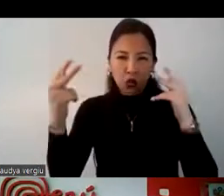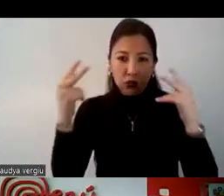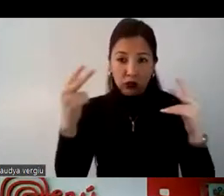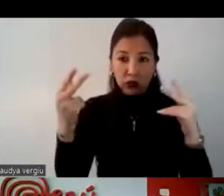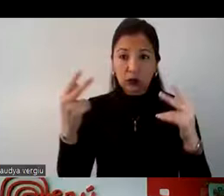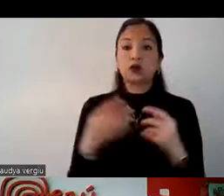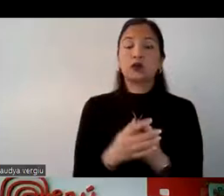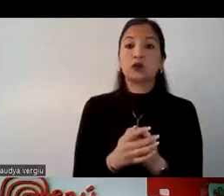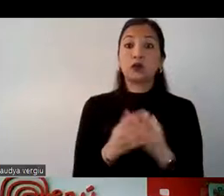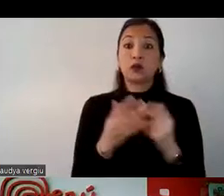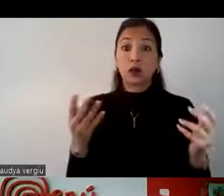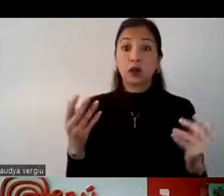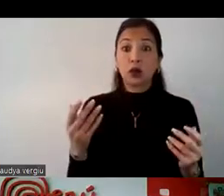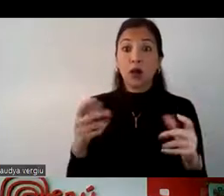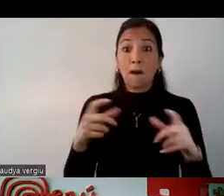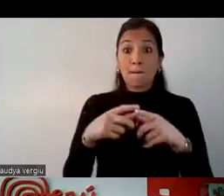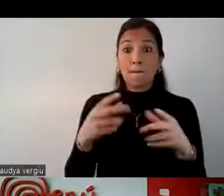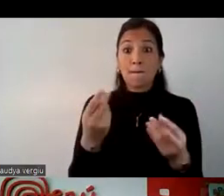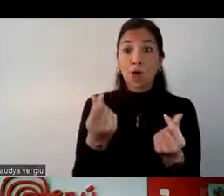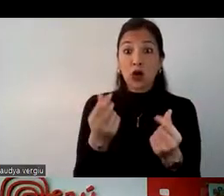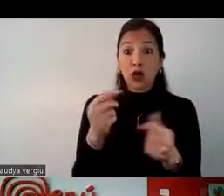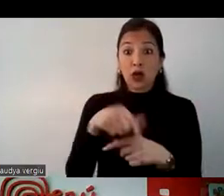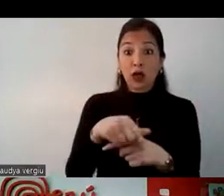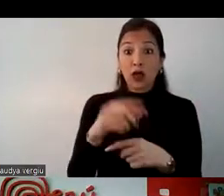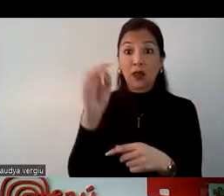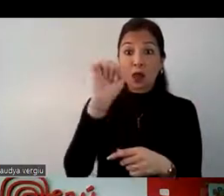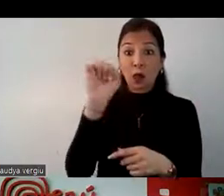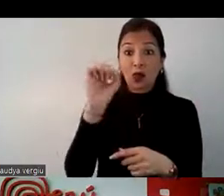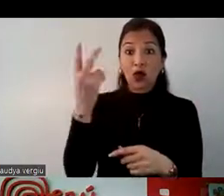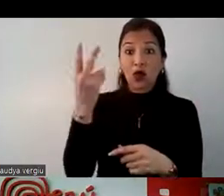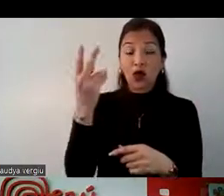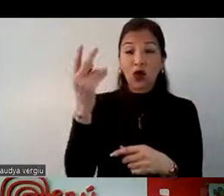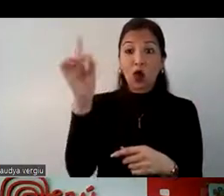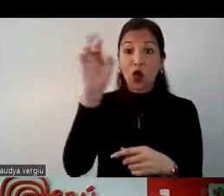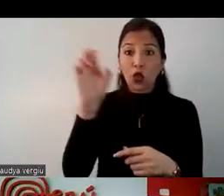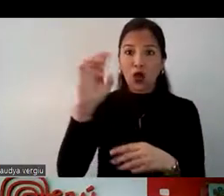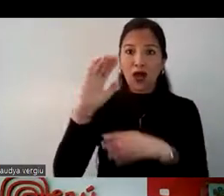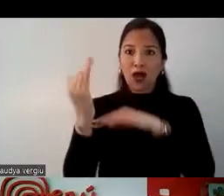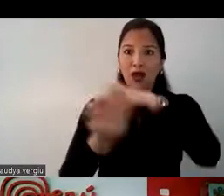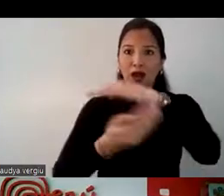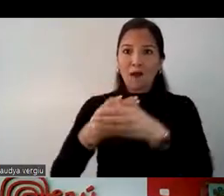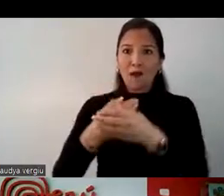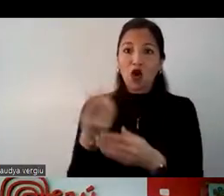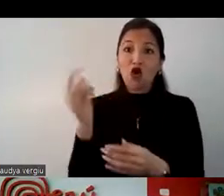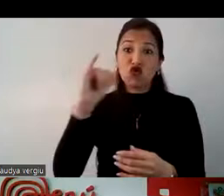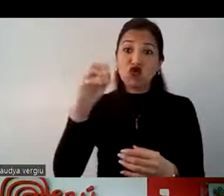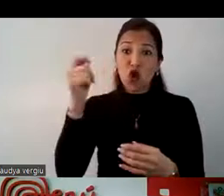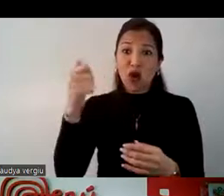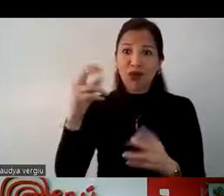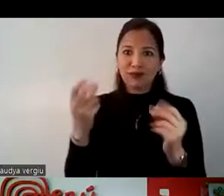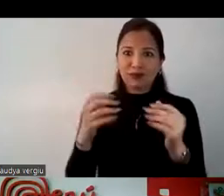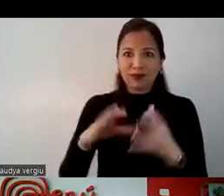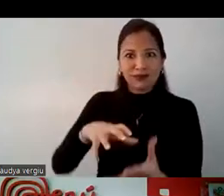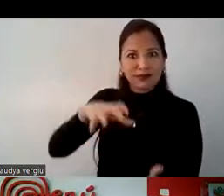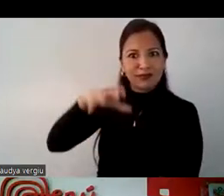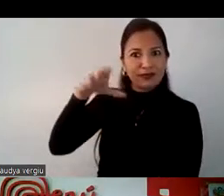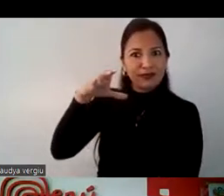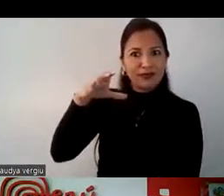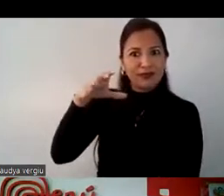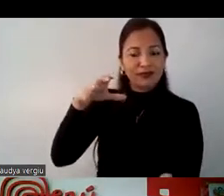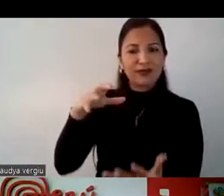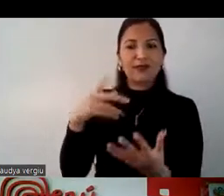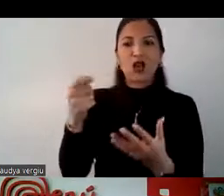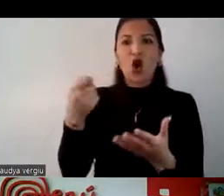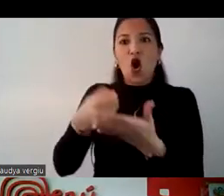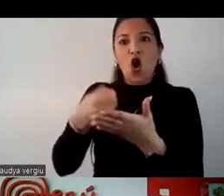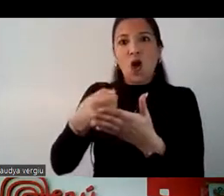momento, el dólar es la moneda local, por lo cual el tipo de cambio con el sol, les favorece mucho al momento de realizar compras, o